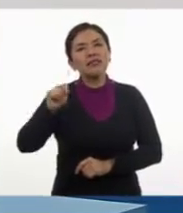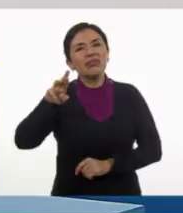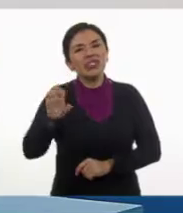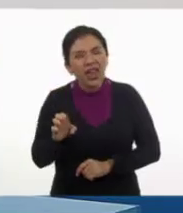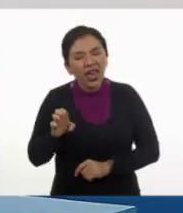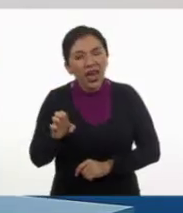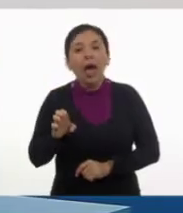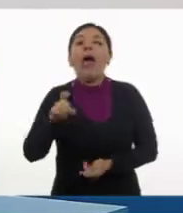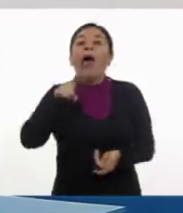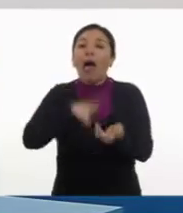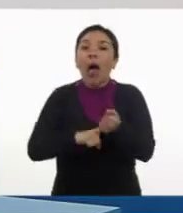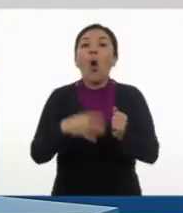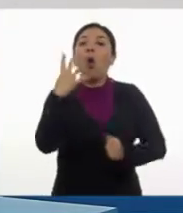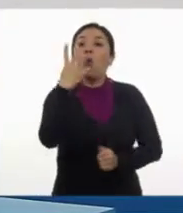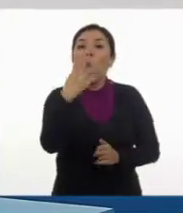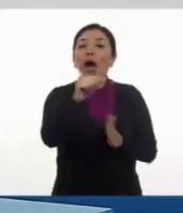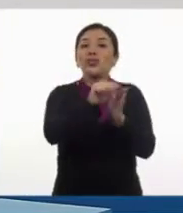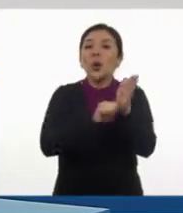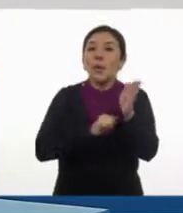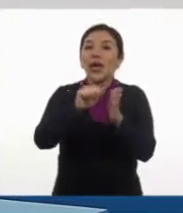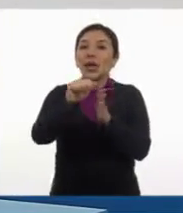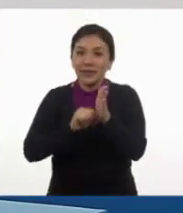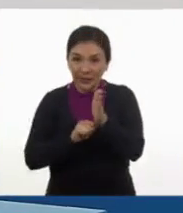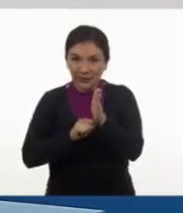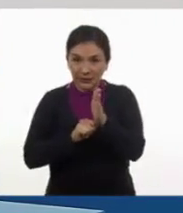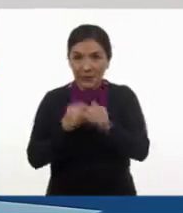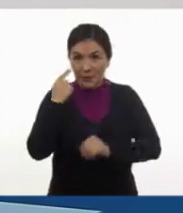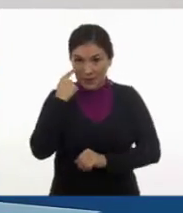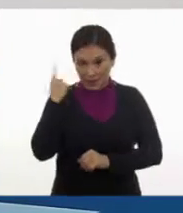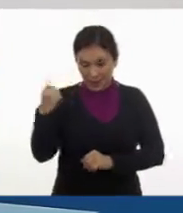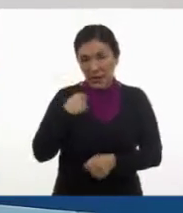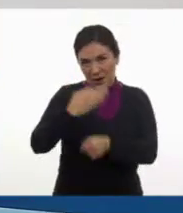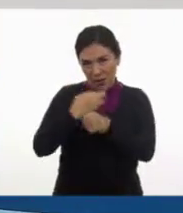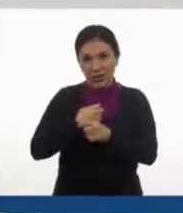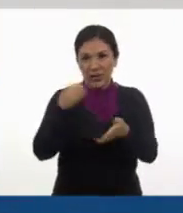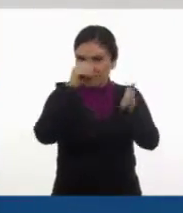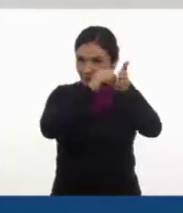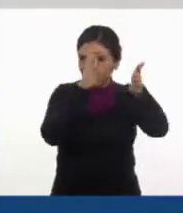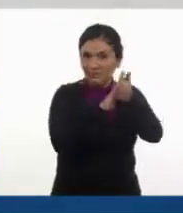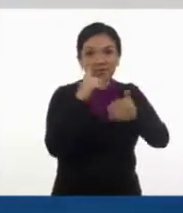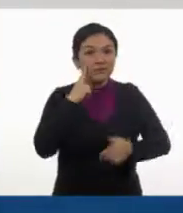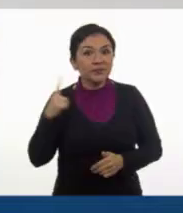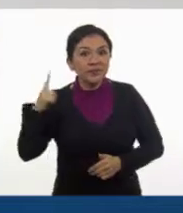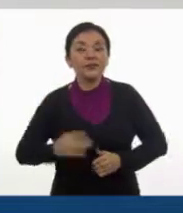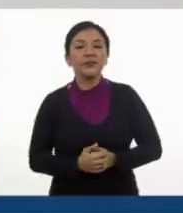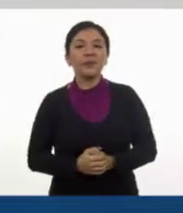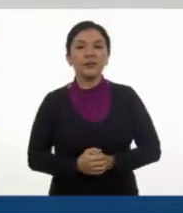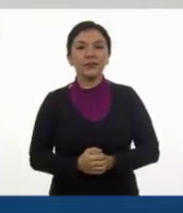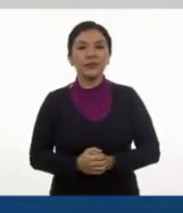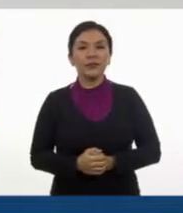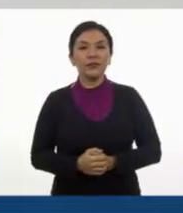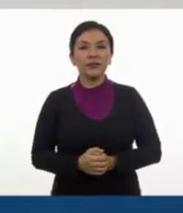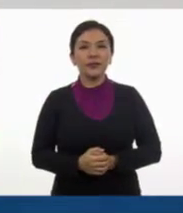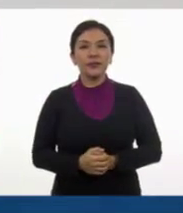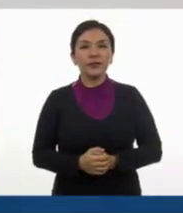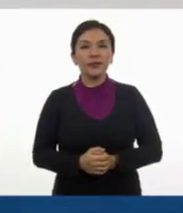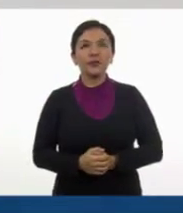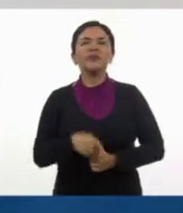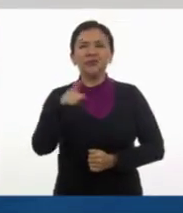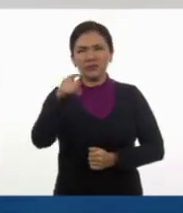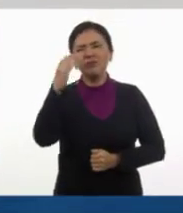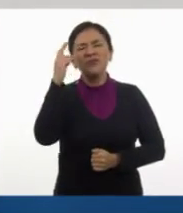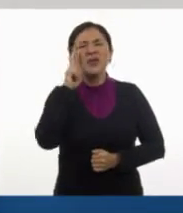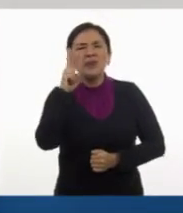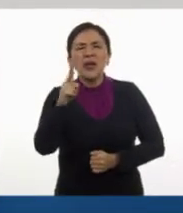meses, Ton. Ah. Mira, vamos a hacerlo aquí. Entonces, ¿a qué te